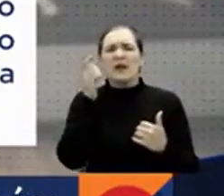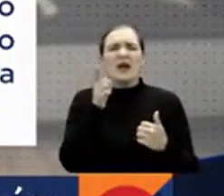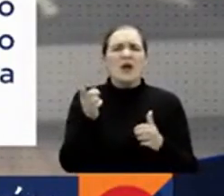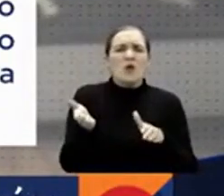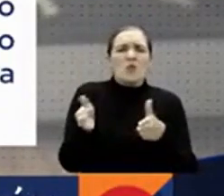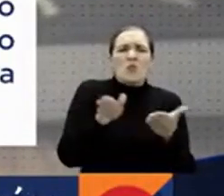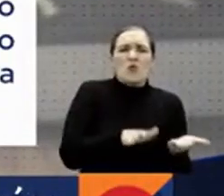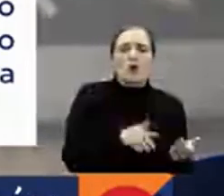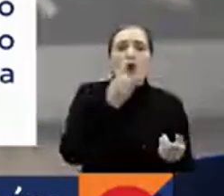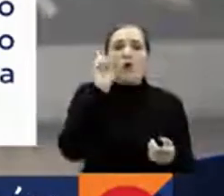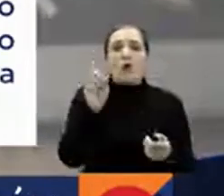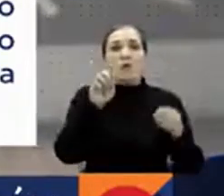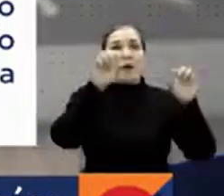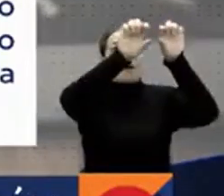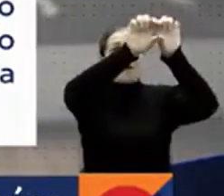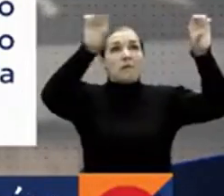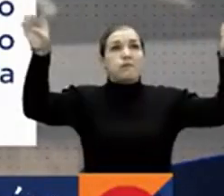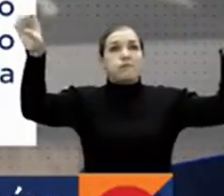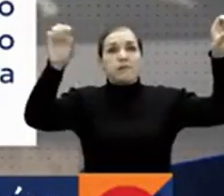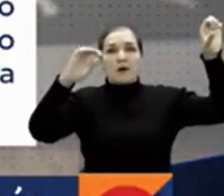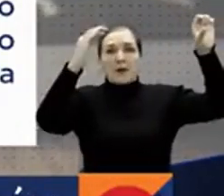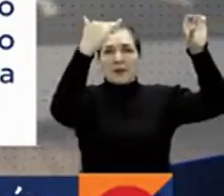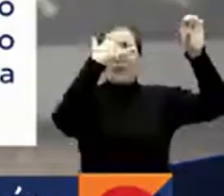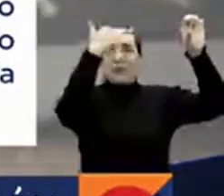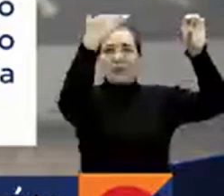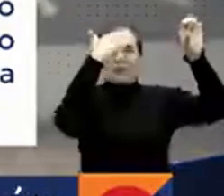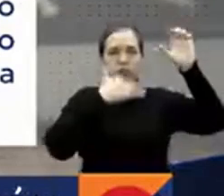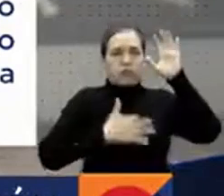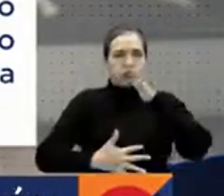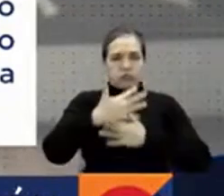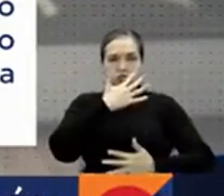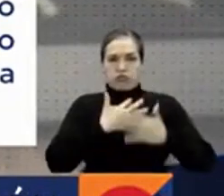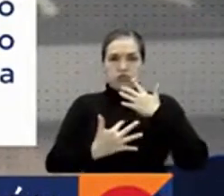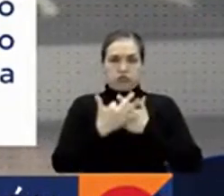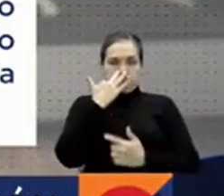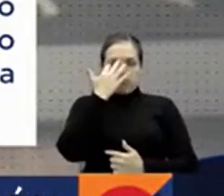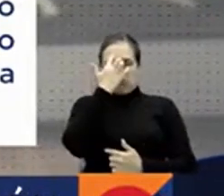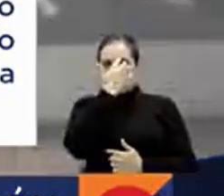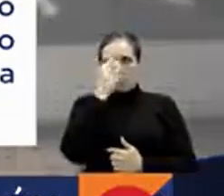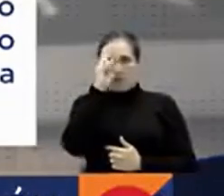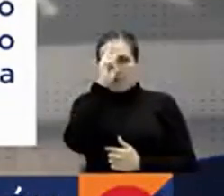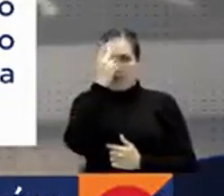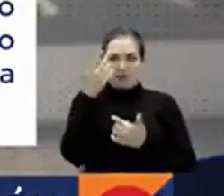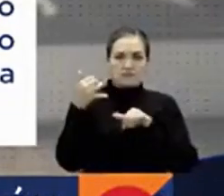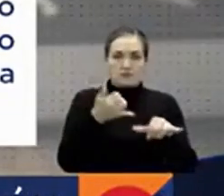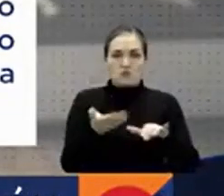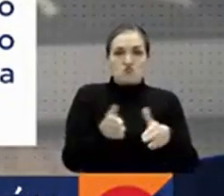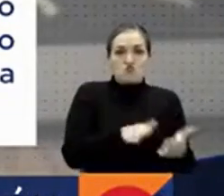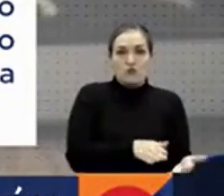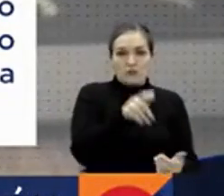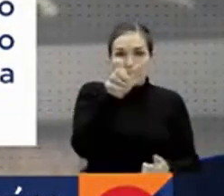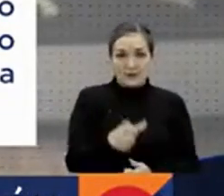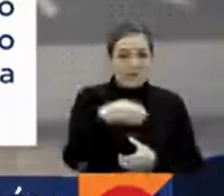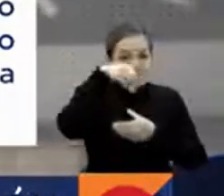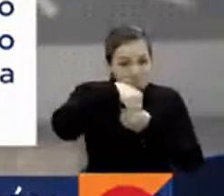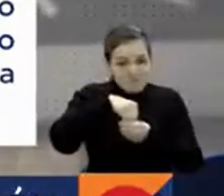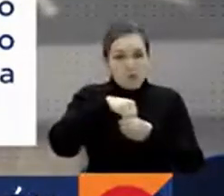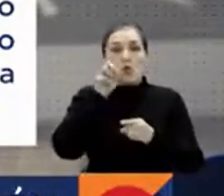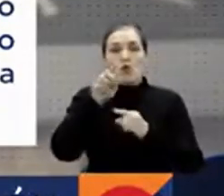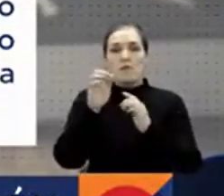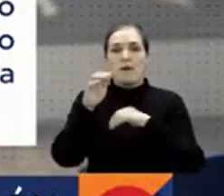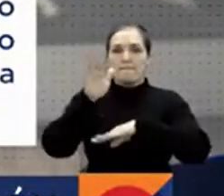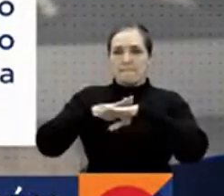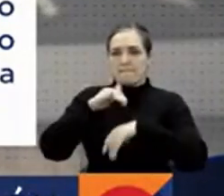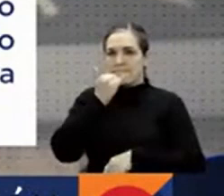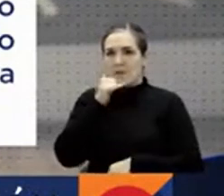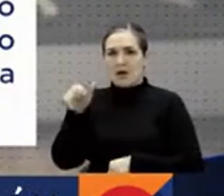existencia de un orificio en el ducto de la chimenea o las modificaciones de la chimenea por la instalación de una tubería. Asimismo, la empresa contratada